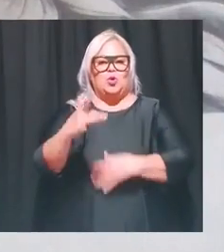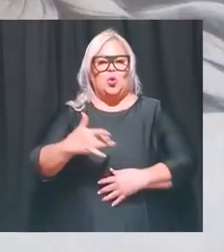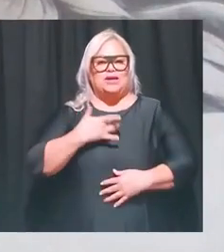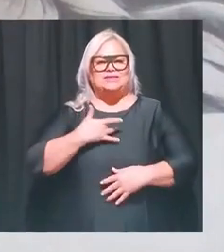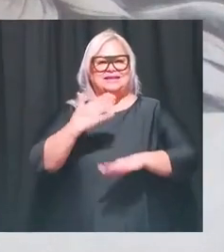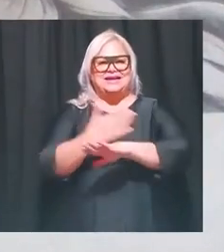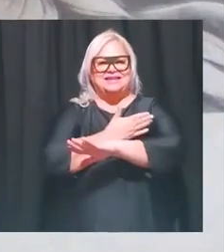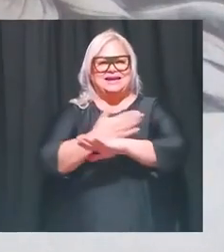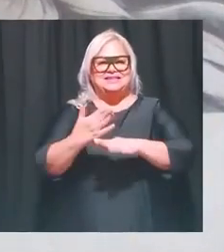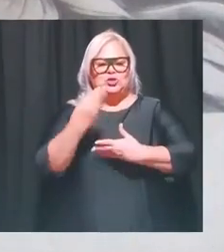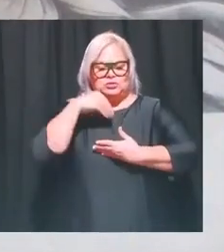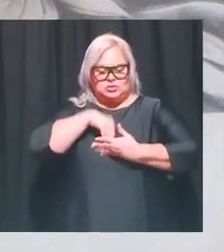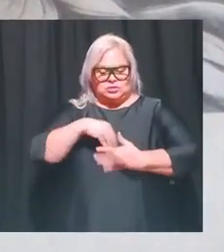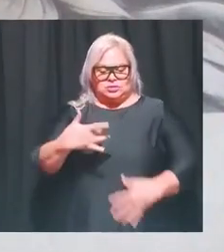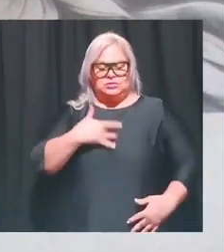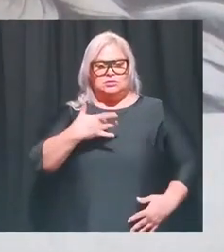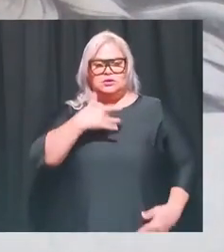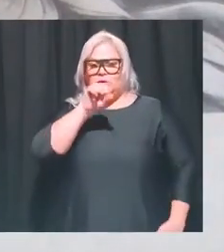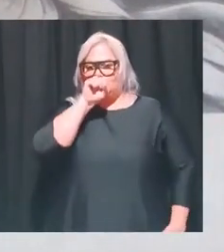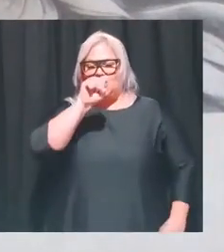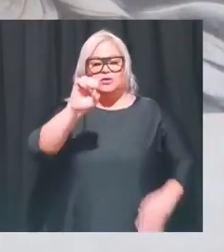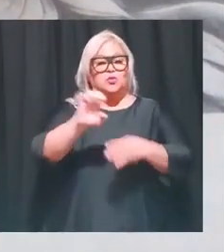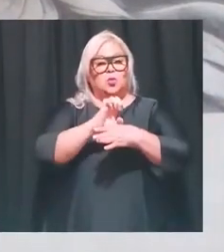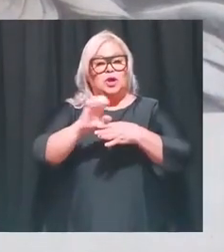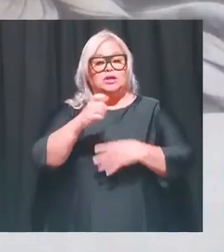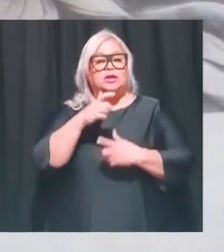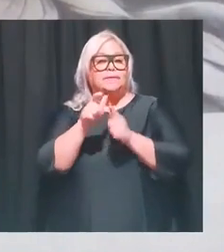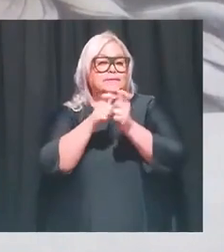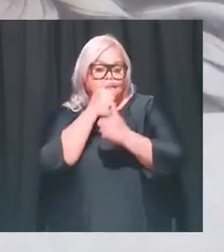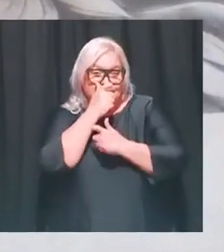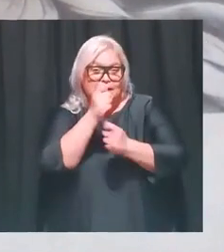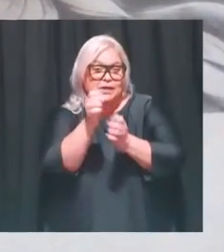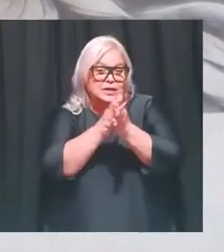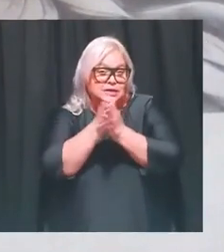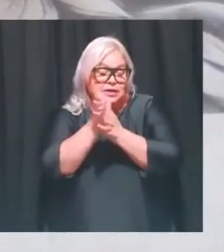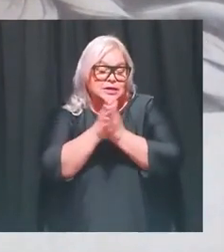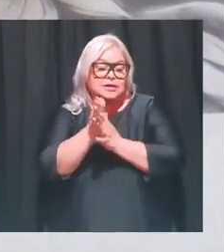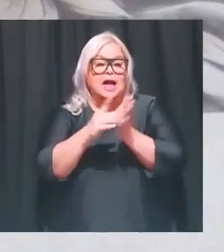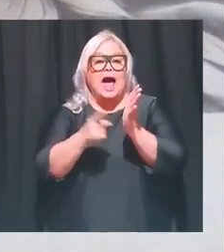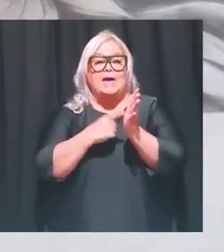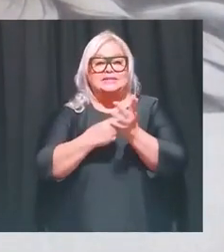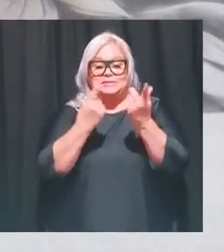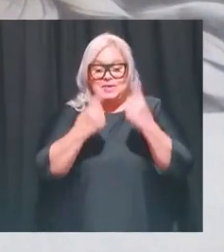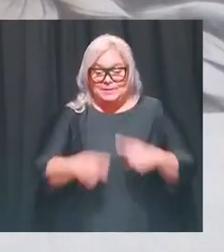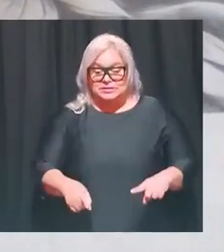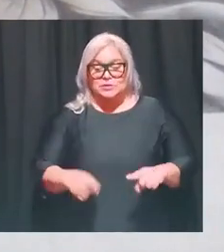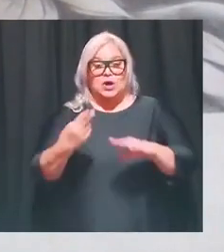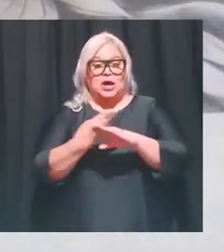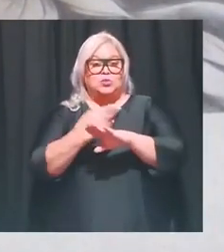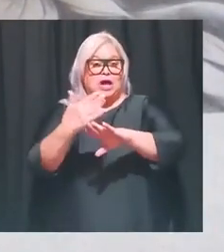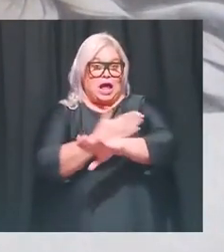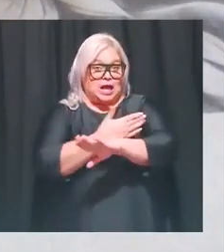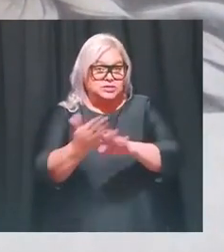me brinda y me encanta son unos ejercicios súper interesantes y de hecho me ha pasado que hago la misma canción varias